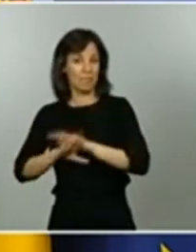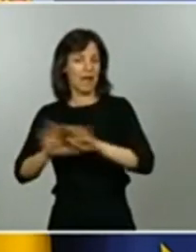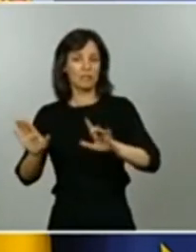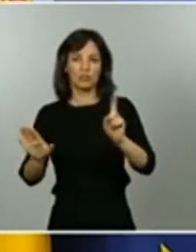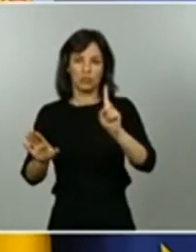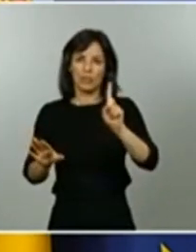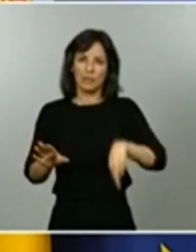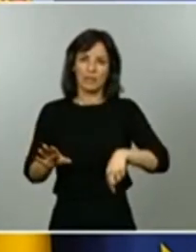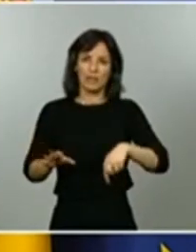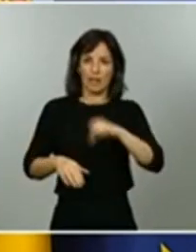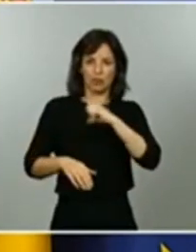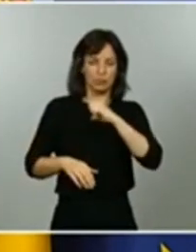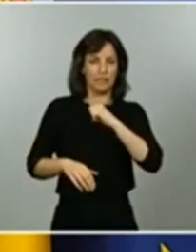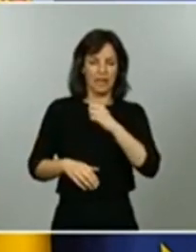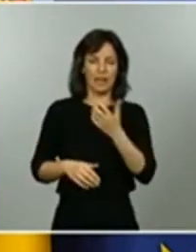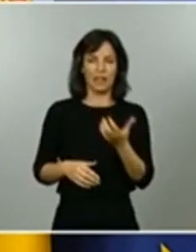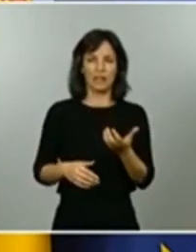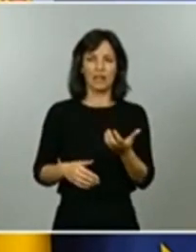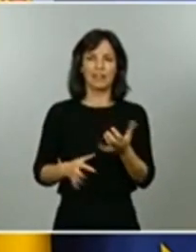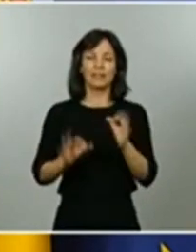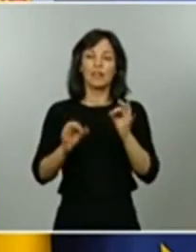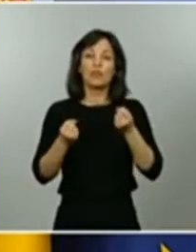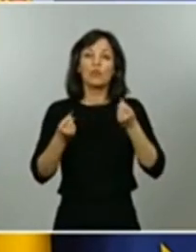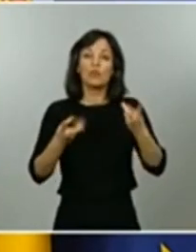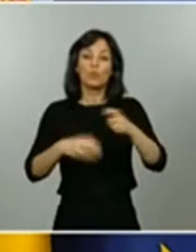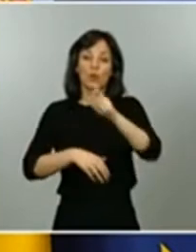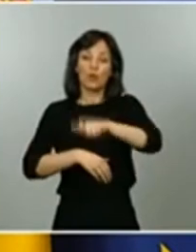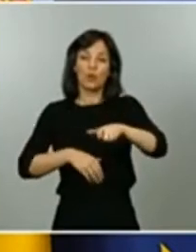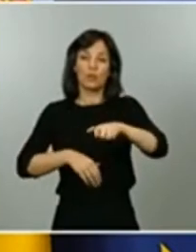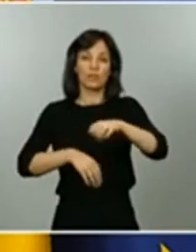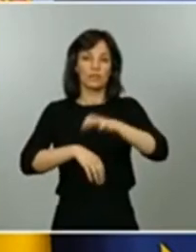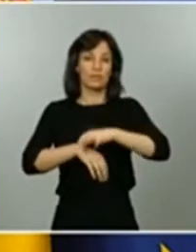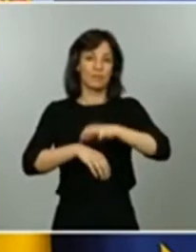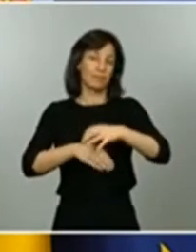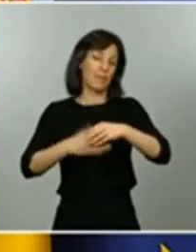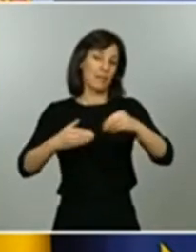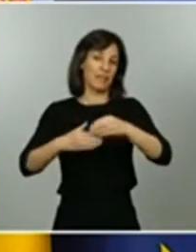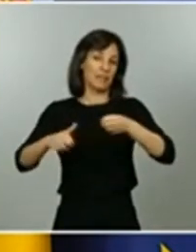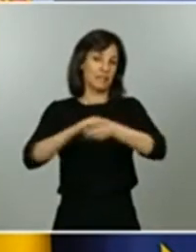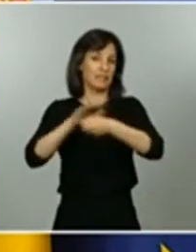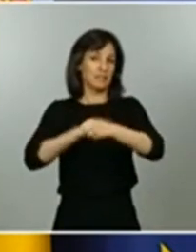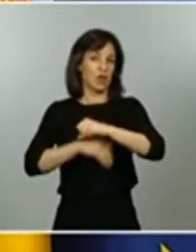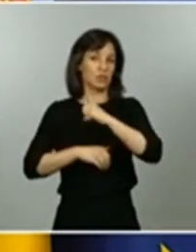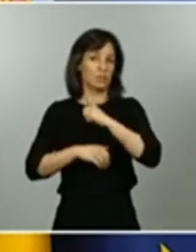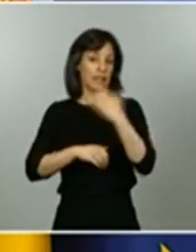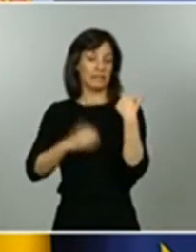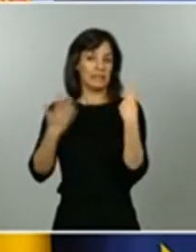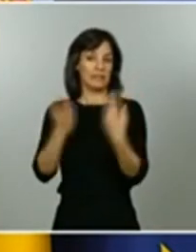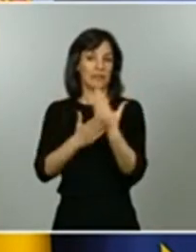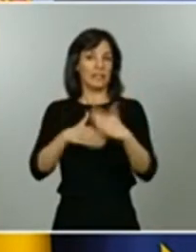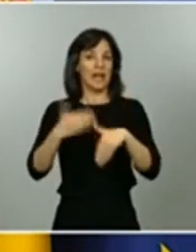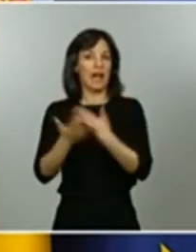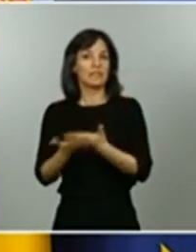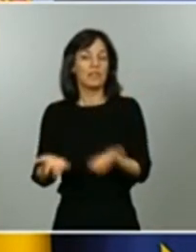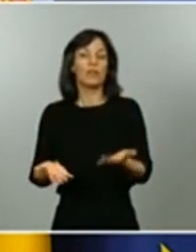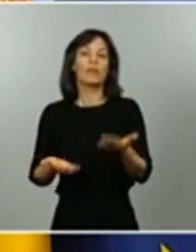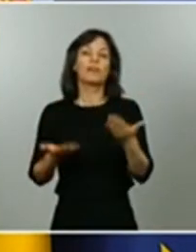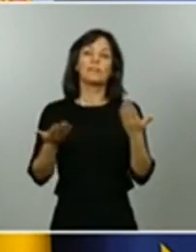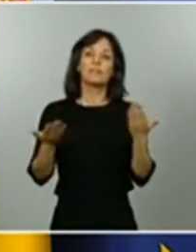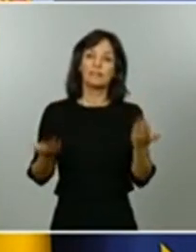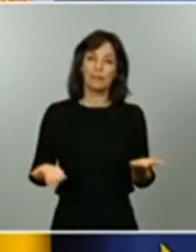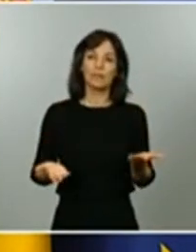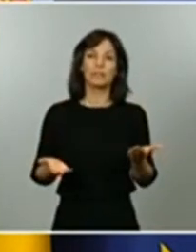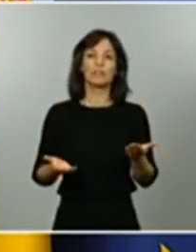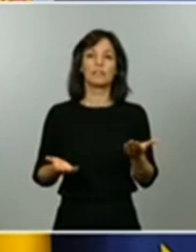hospitalaria y son el número de pacientes hospitalizados en los últimos siete días y el porcentaje de ocupación expresado